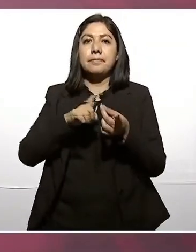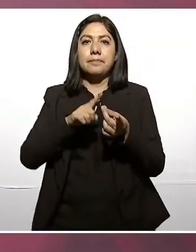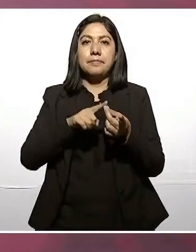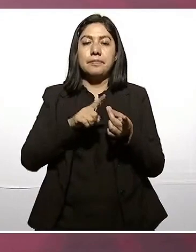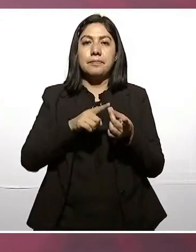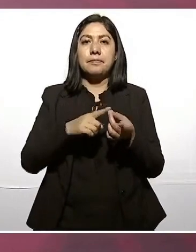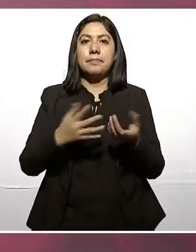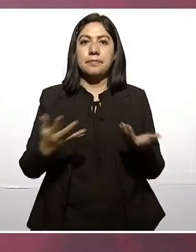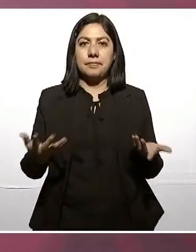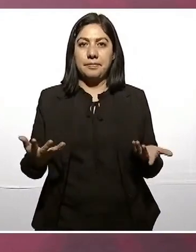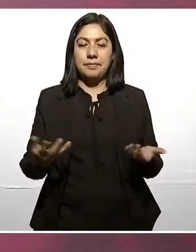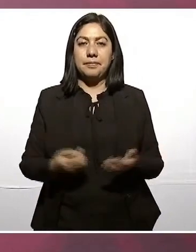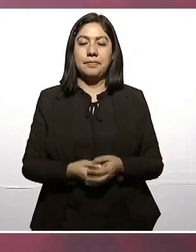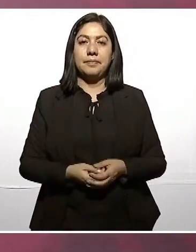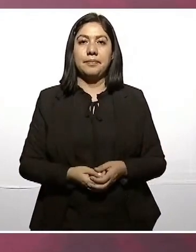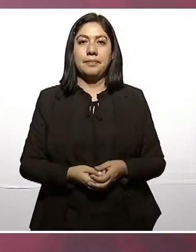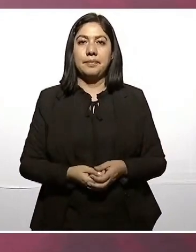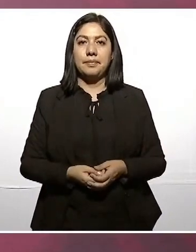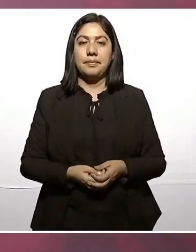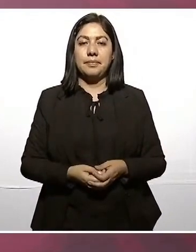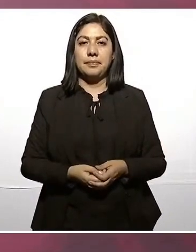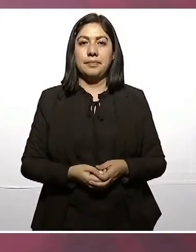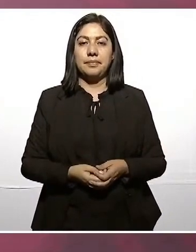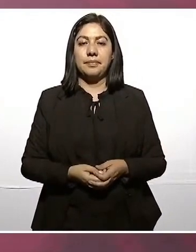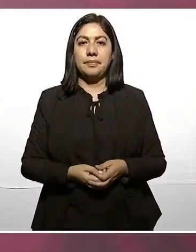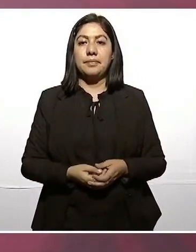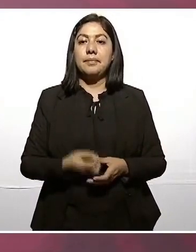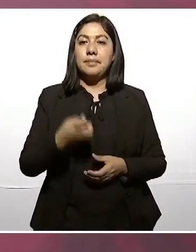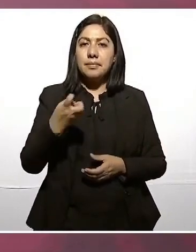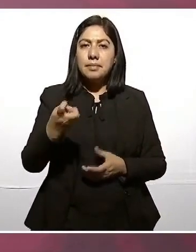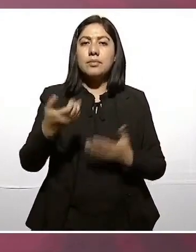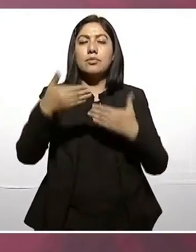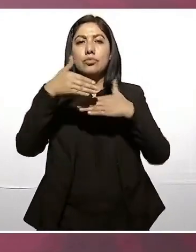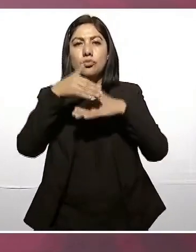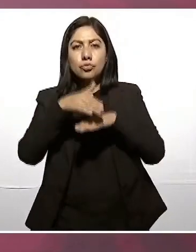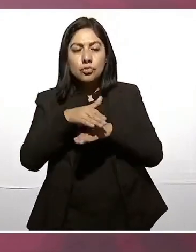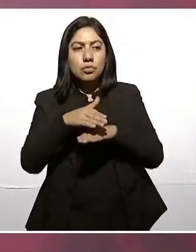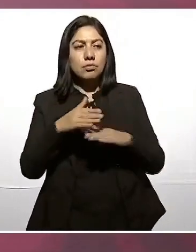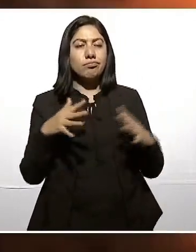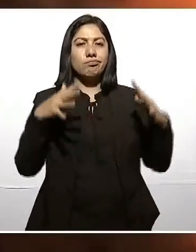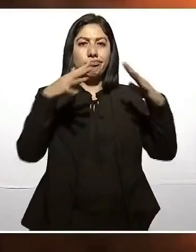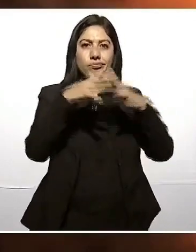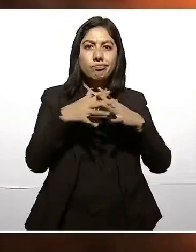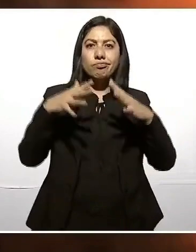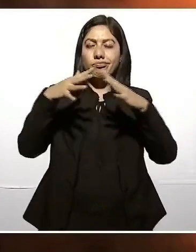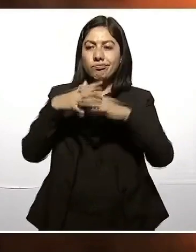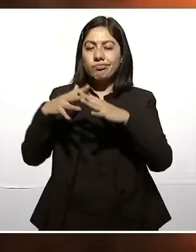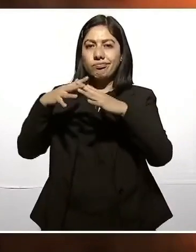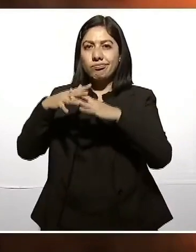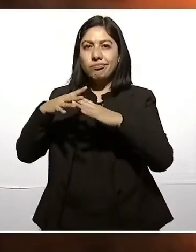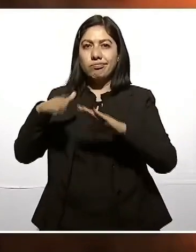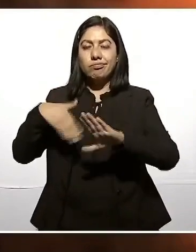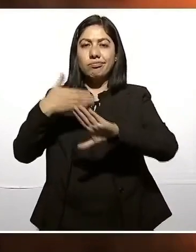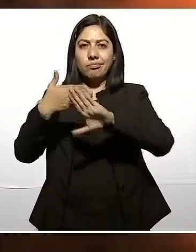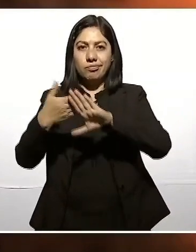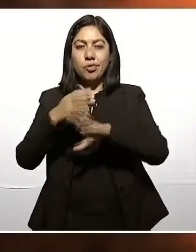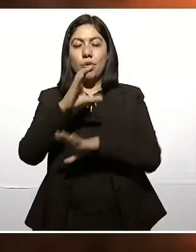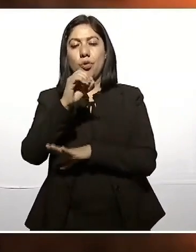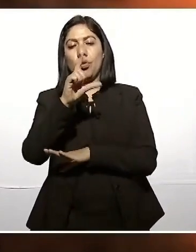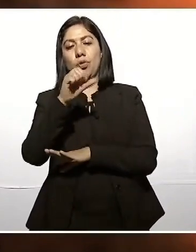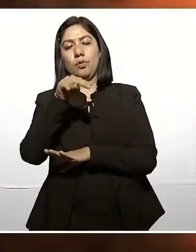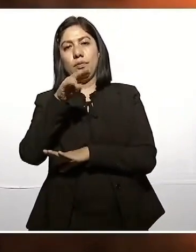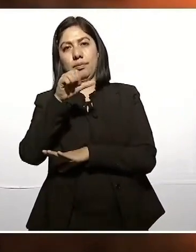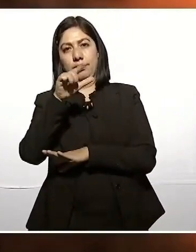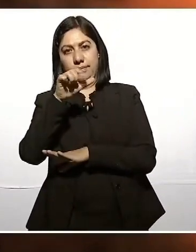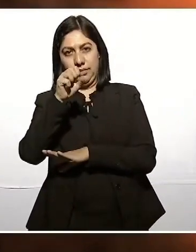la lucha en contra del colonialismo y de la defensa de nuestra